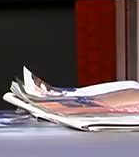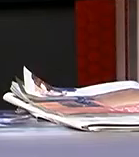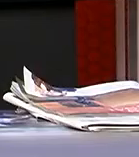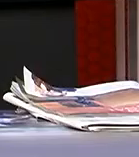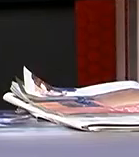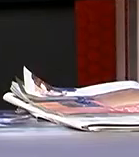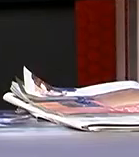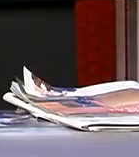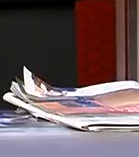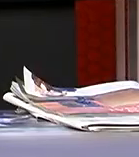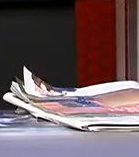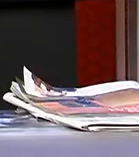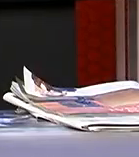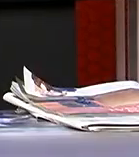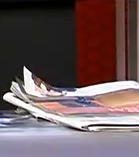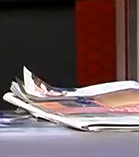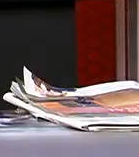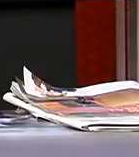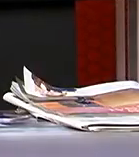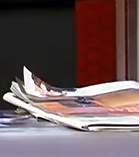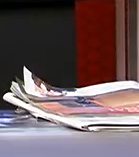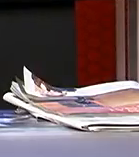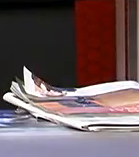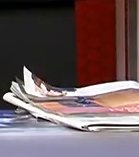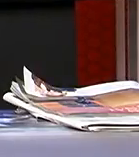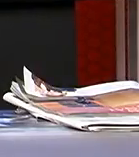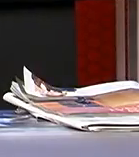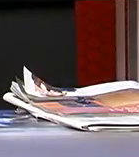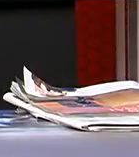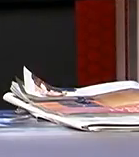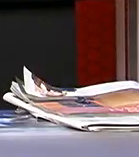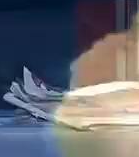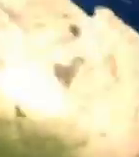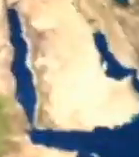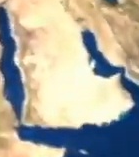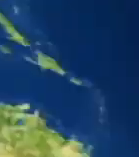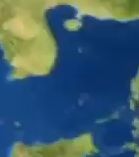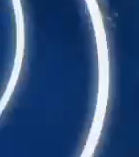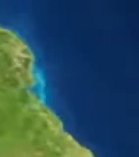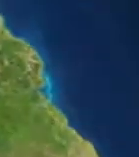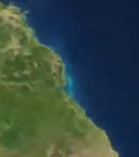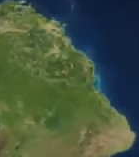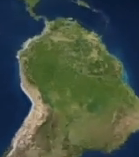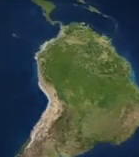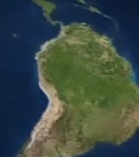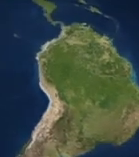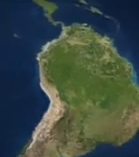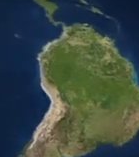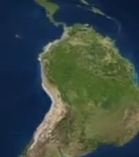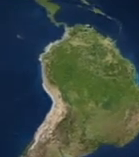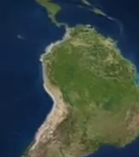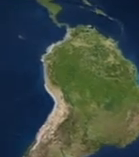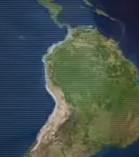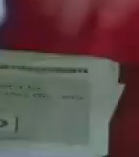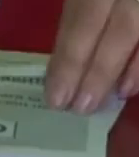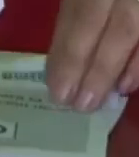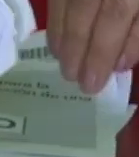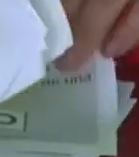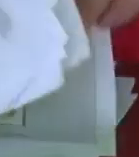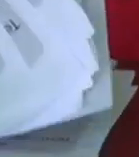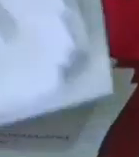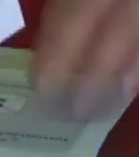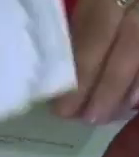En un hecho sorpresivo en Colombia el pueblo dijo no al acuerdo de paz entre el gobierno y la guerrilla de las FARC el 50